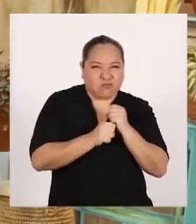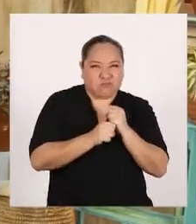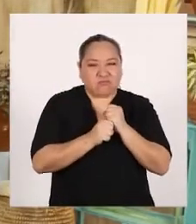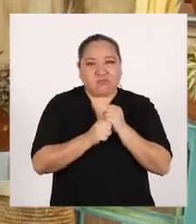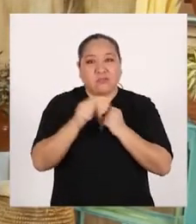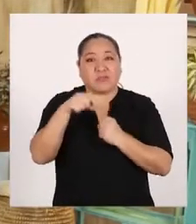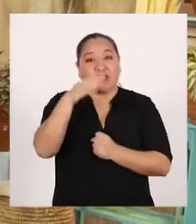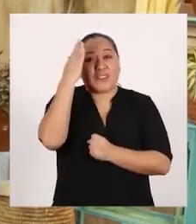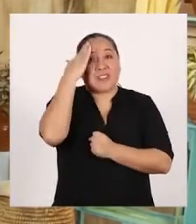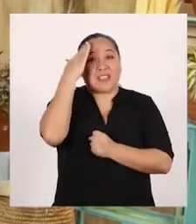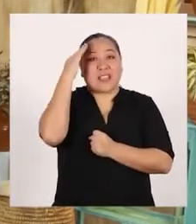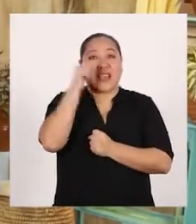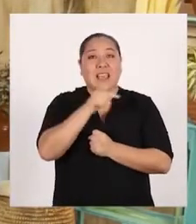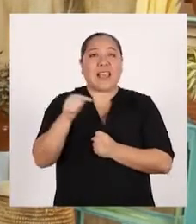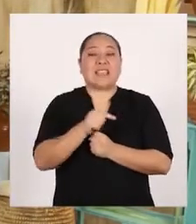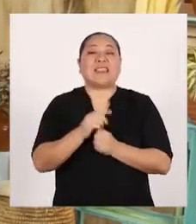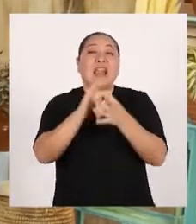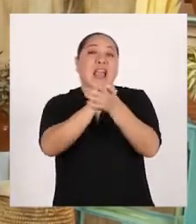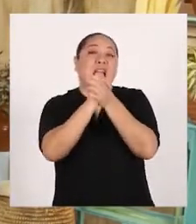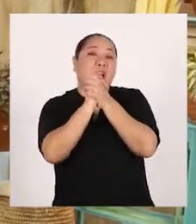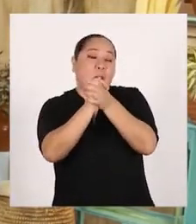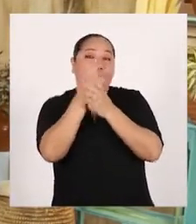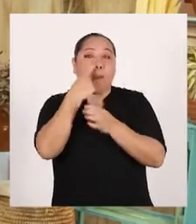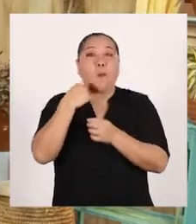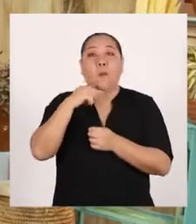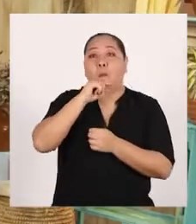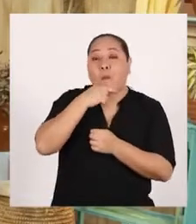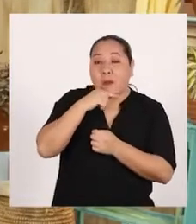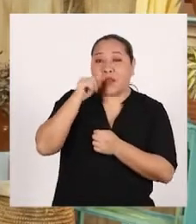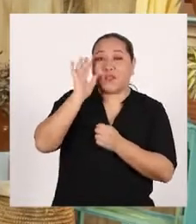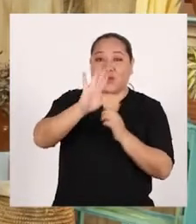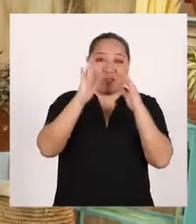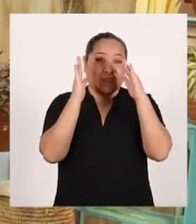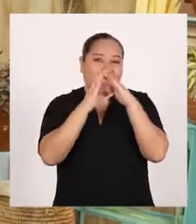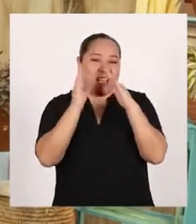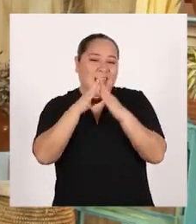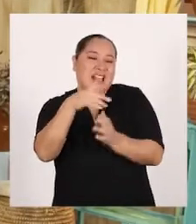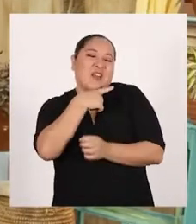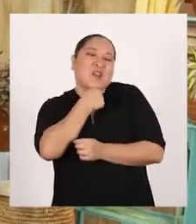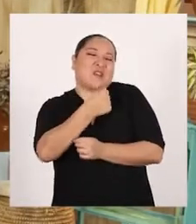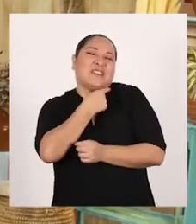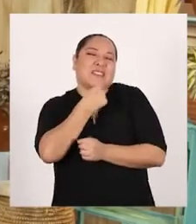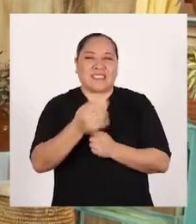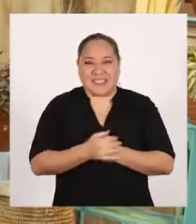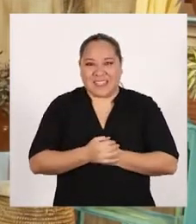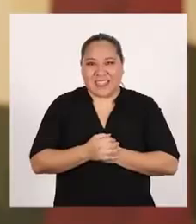Estoy seguro de que a nuestras amigas y amigos en casa les encantará.